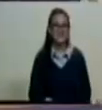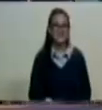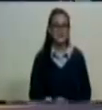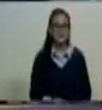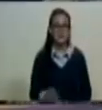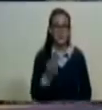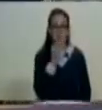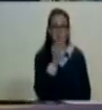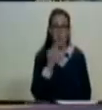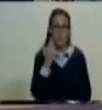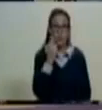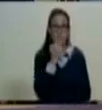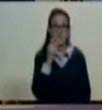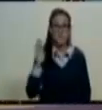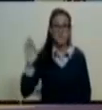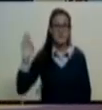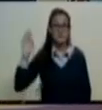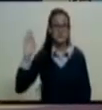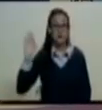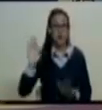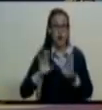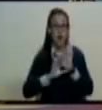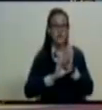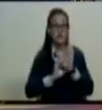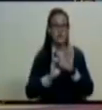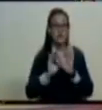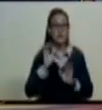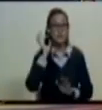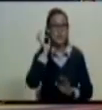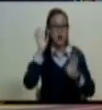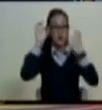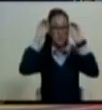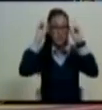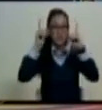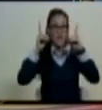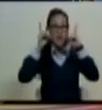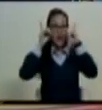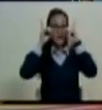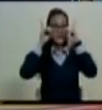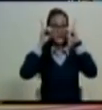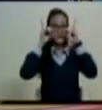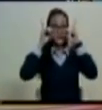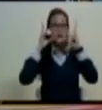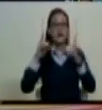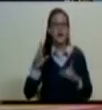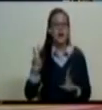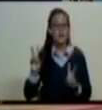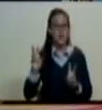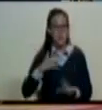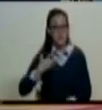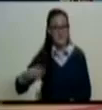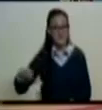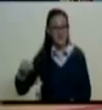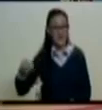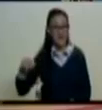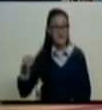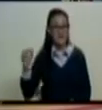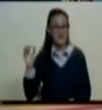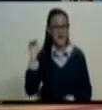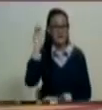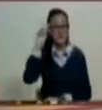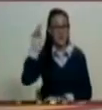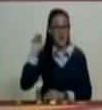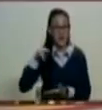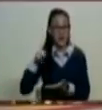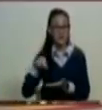Juramentación de la constituyente Delcy Rodríguez Gómez, como presidenta de la soberana Asamblea Nacional